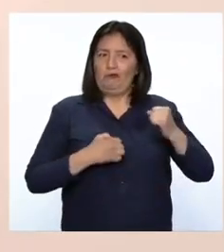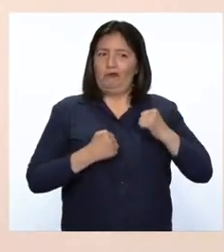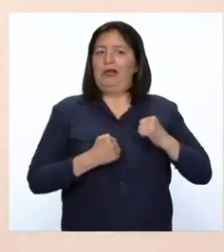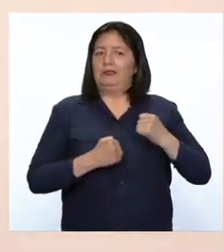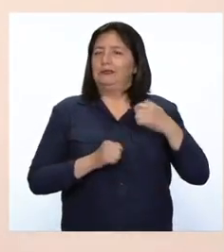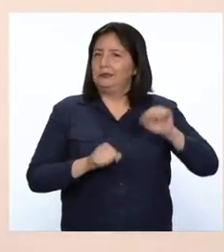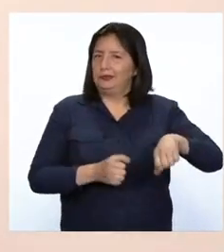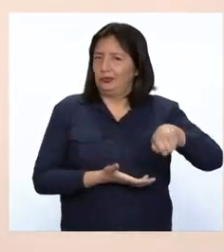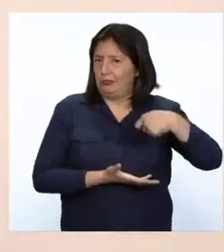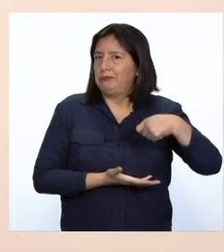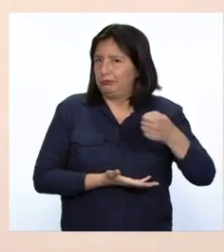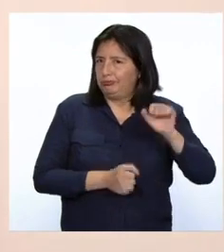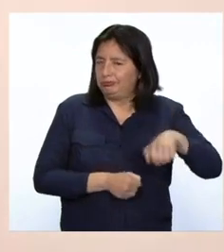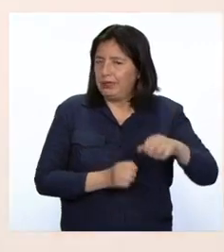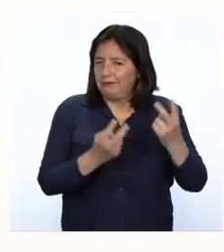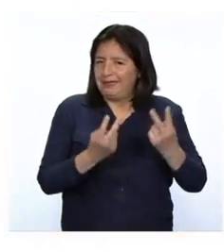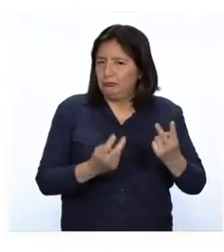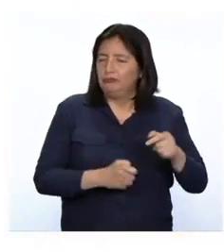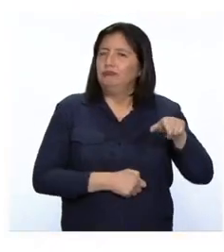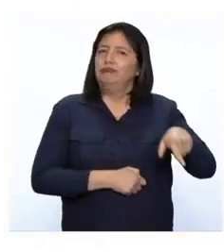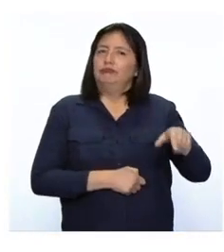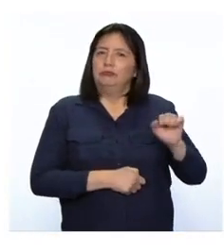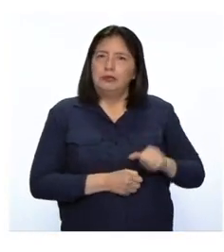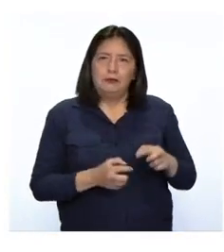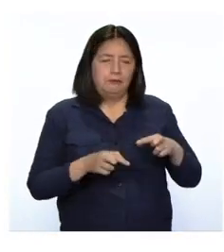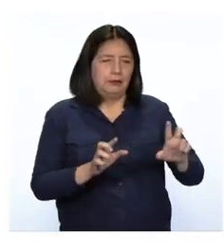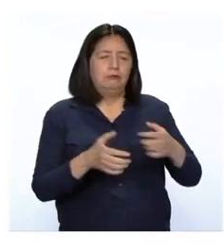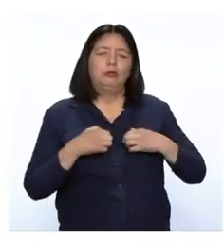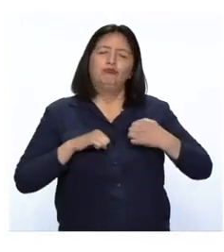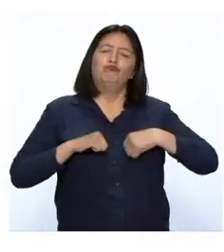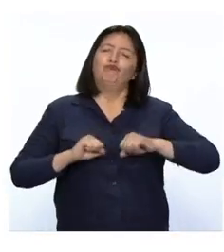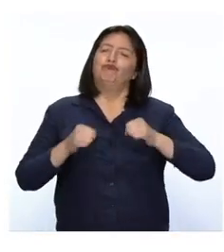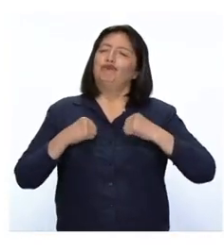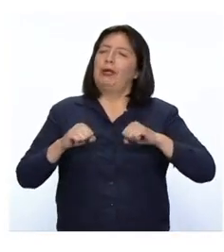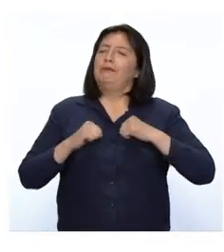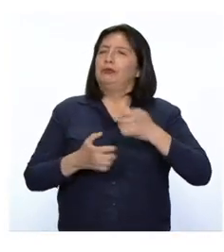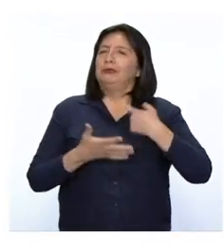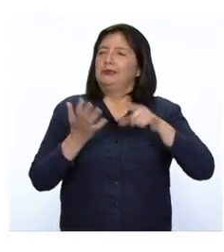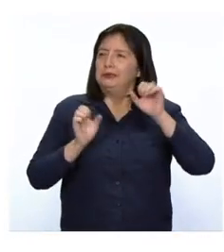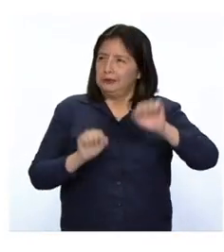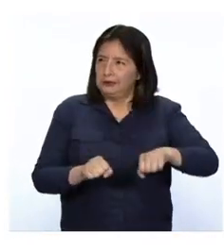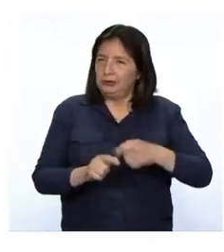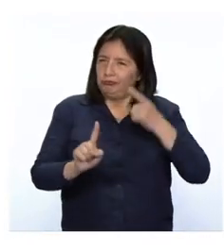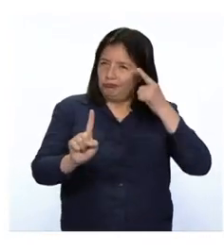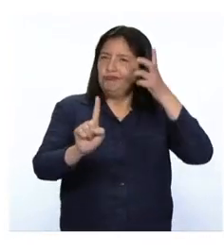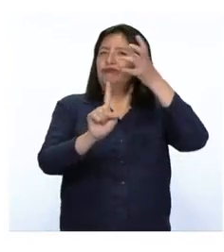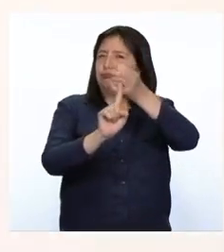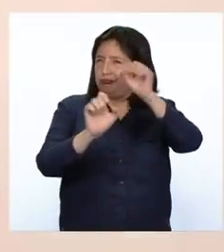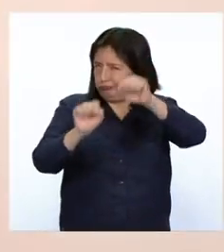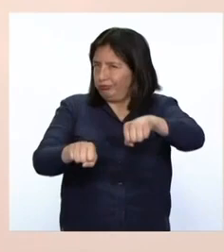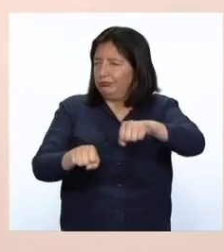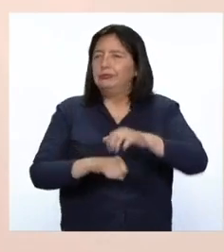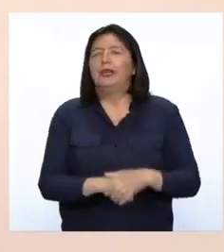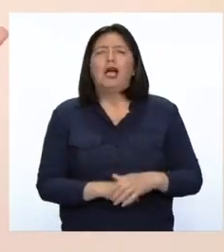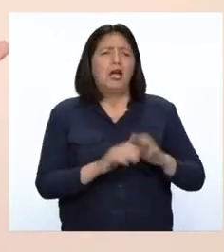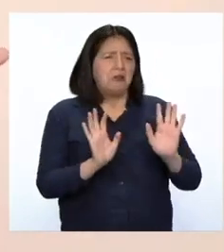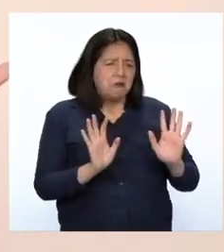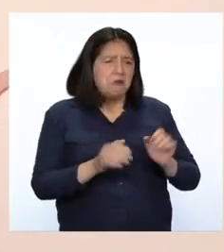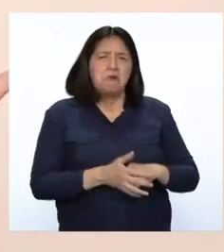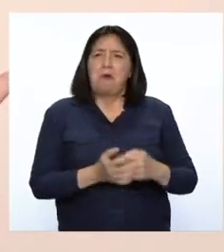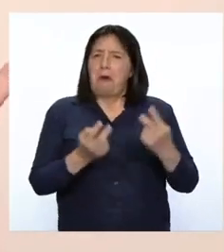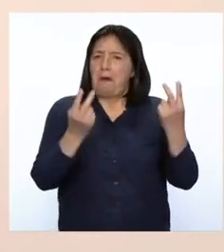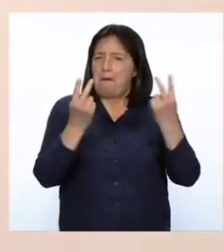consumiendo. Ellos nos permiten hacer nuestro deporte favorito y cumplir nuestras metas. Unas